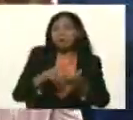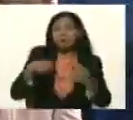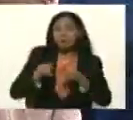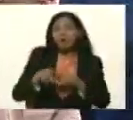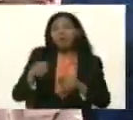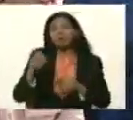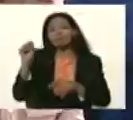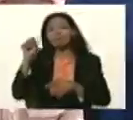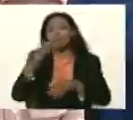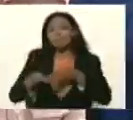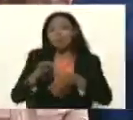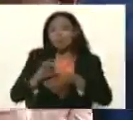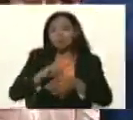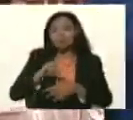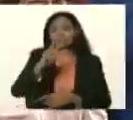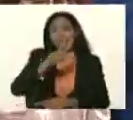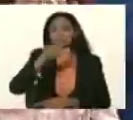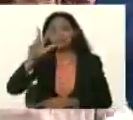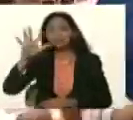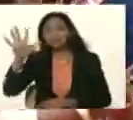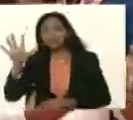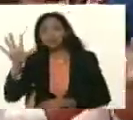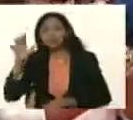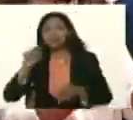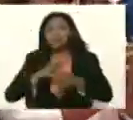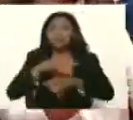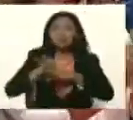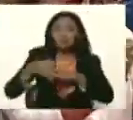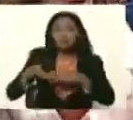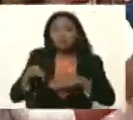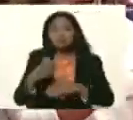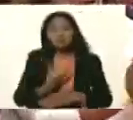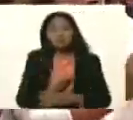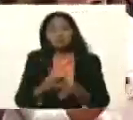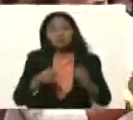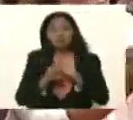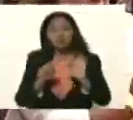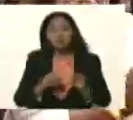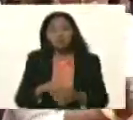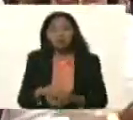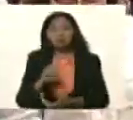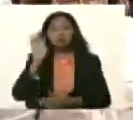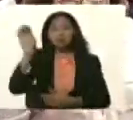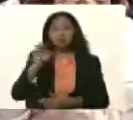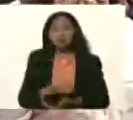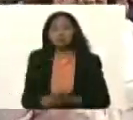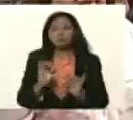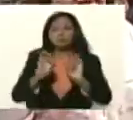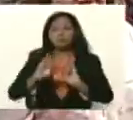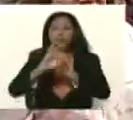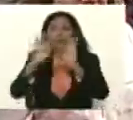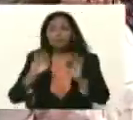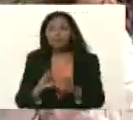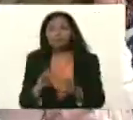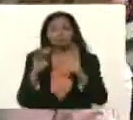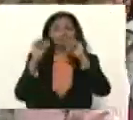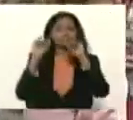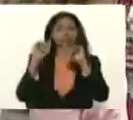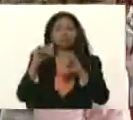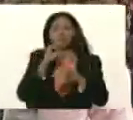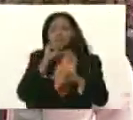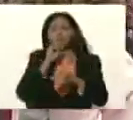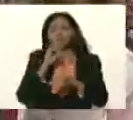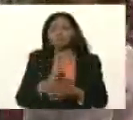Bolívares y Petros para las 335 municipios y alcaldías del país de esta manera despedimos este